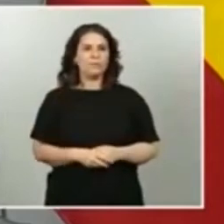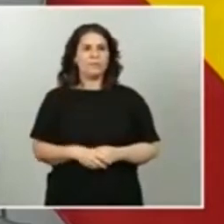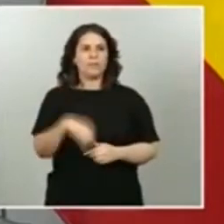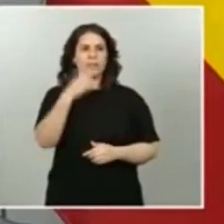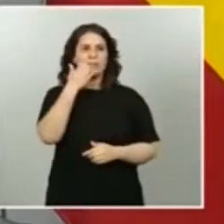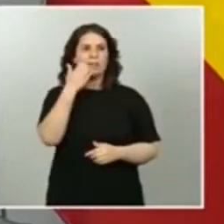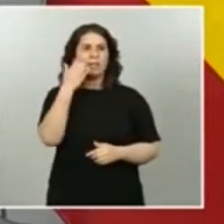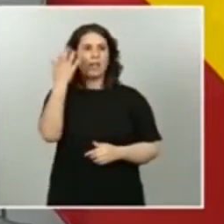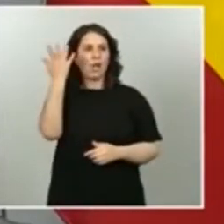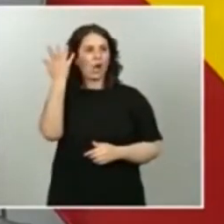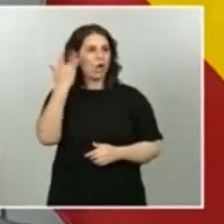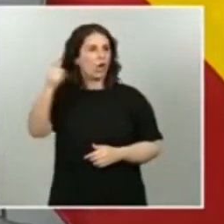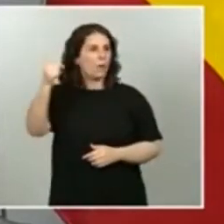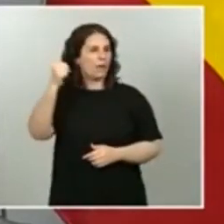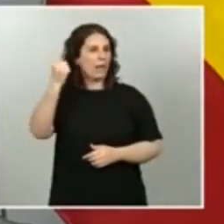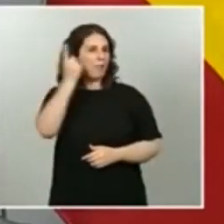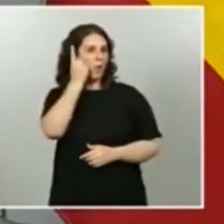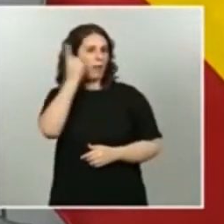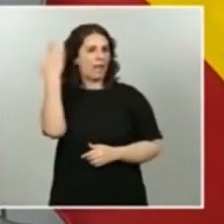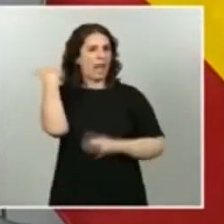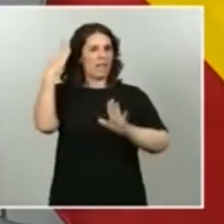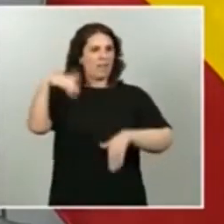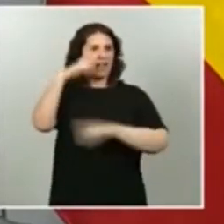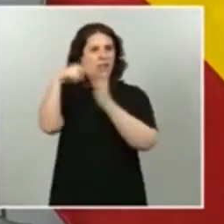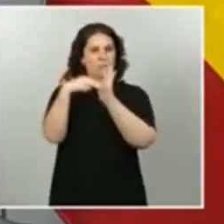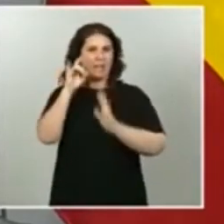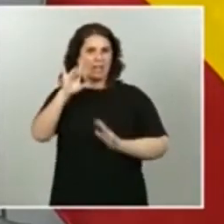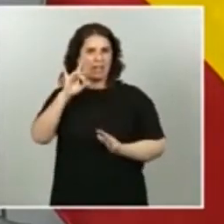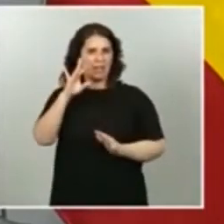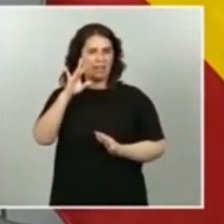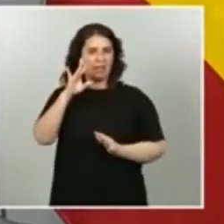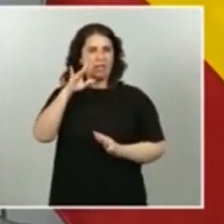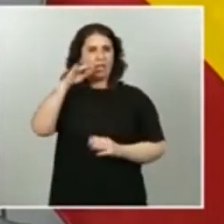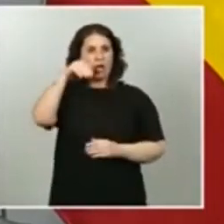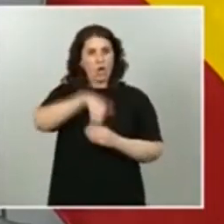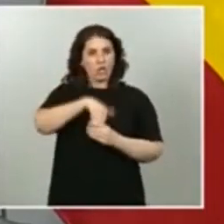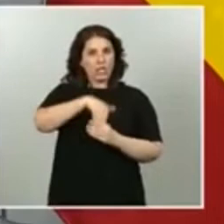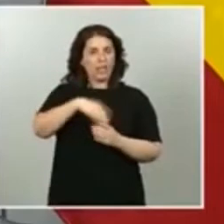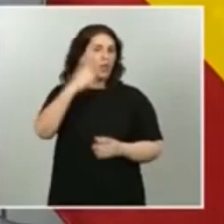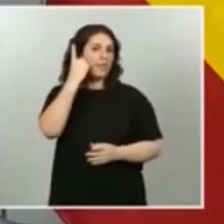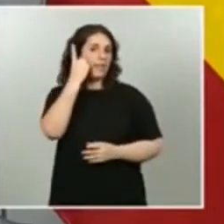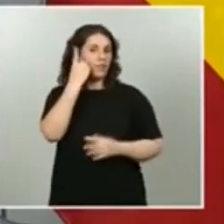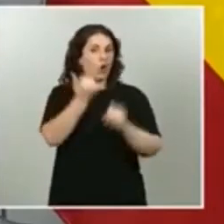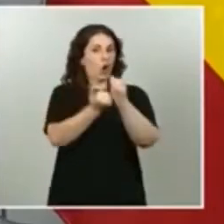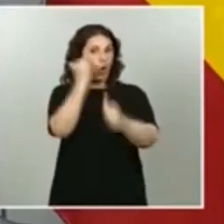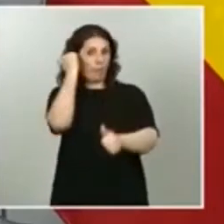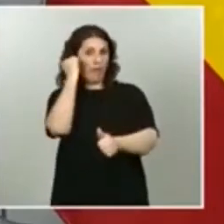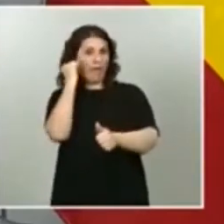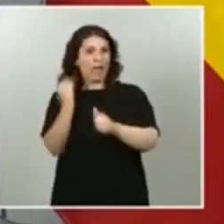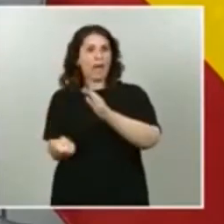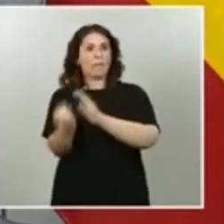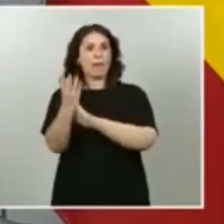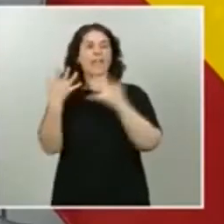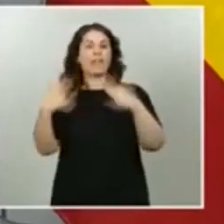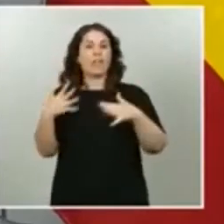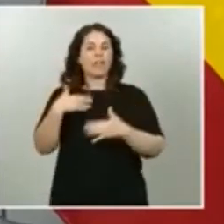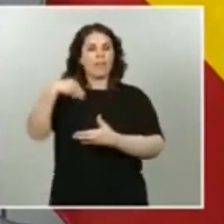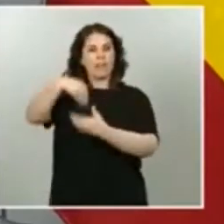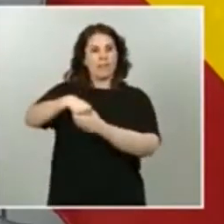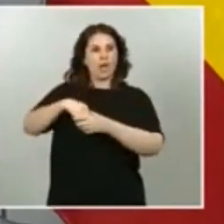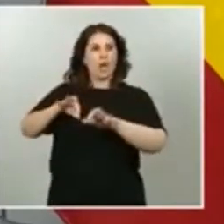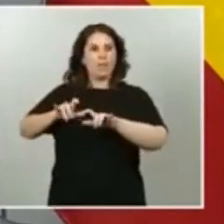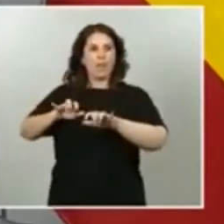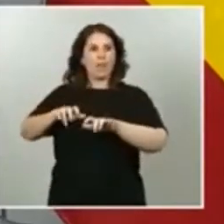finales de 2015 y que una copia del contenido de ese teléfono aparece en el ordenador de Villarejo en un registro policial en